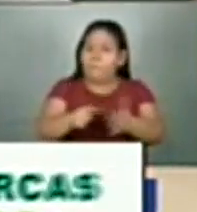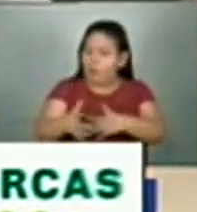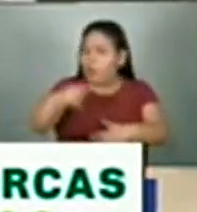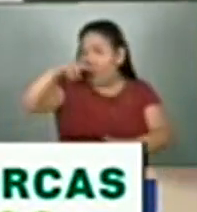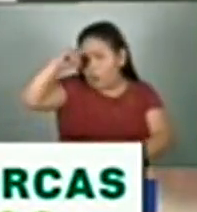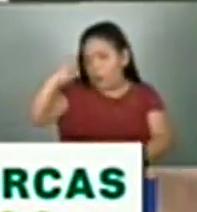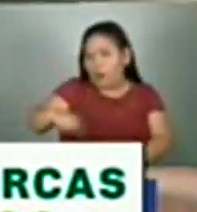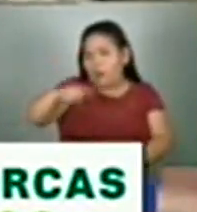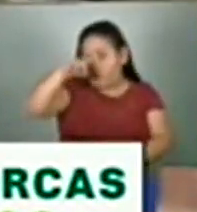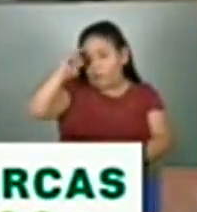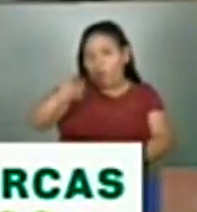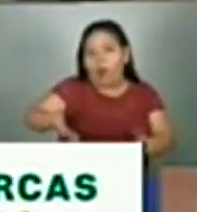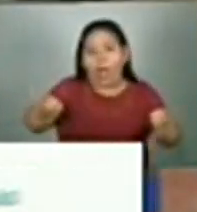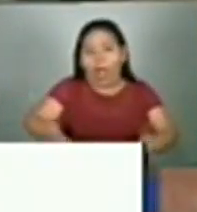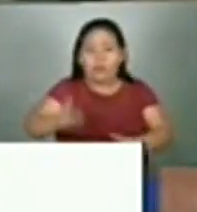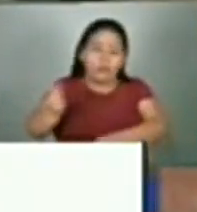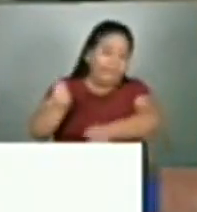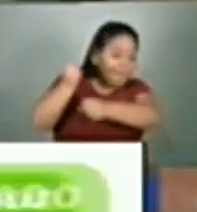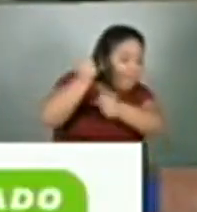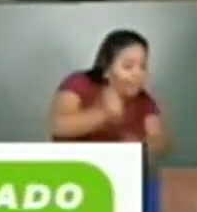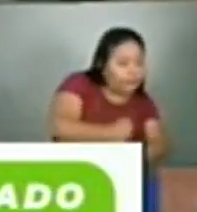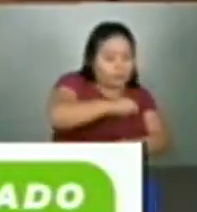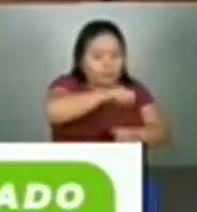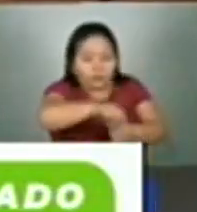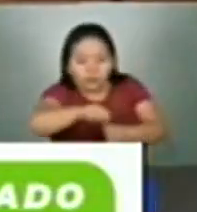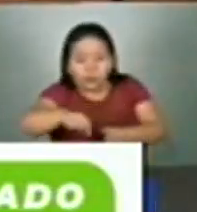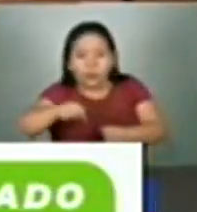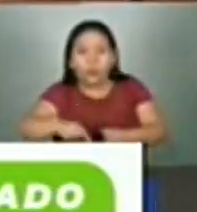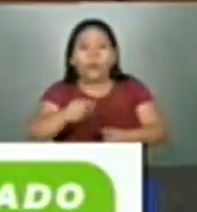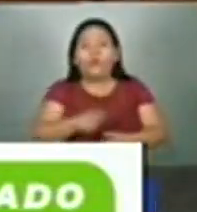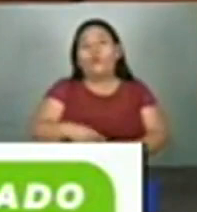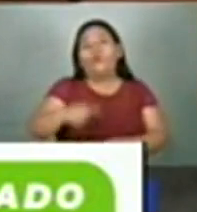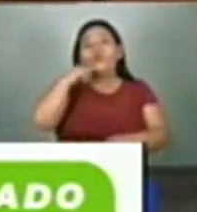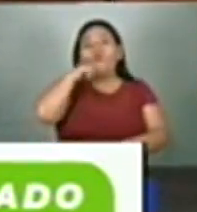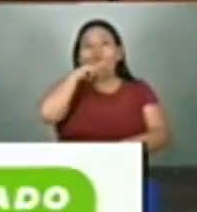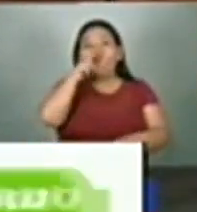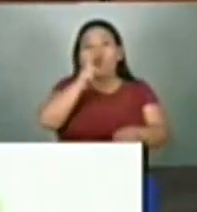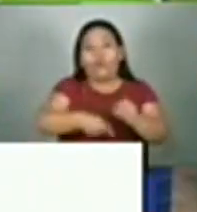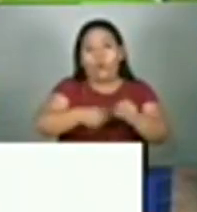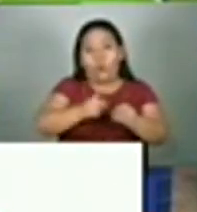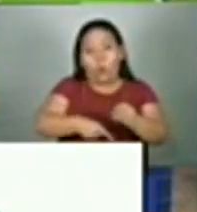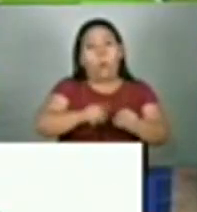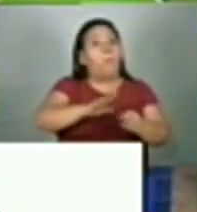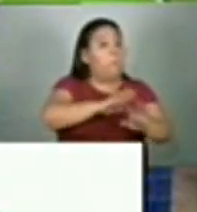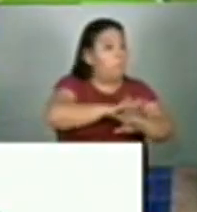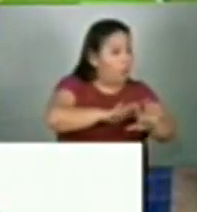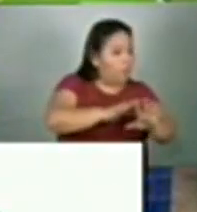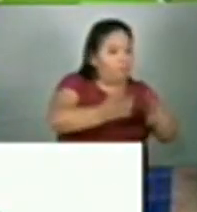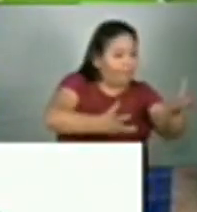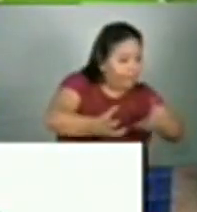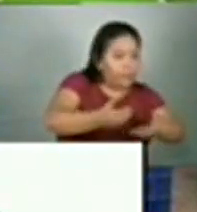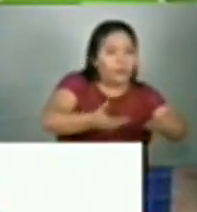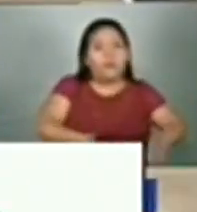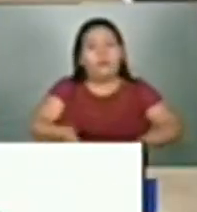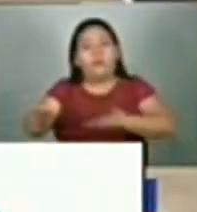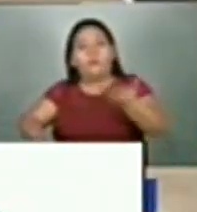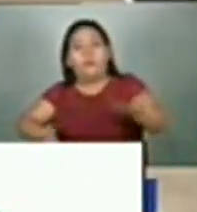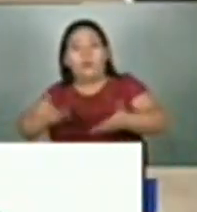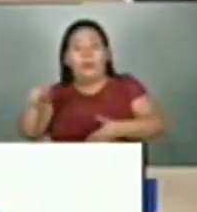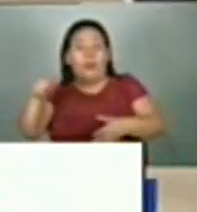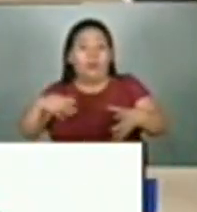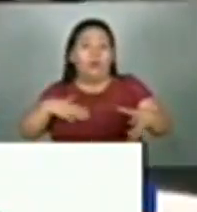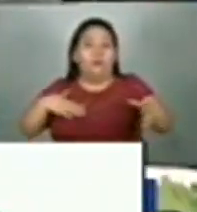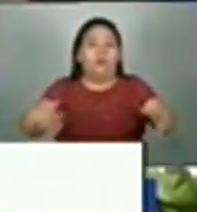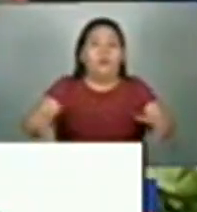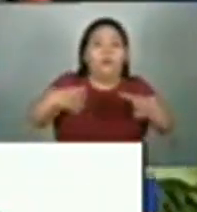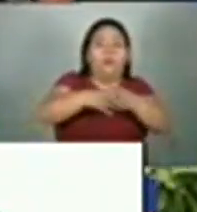trabajo que realiza labrando la tierra para cosechar sus tomates, para luego comercializarlos. Ella es parte del